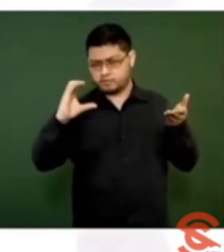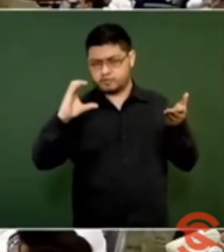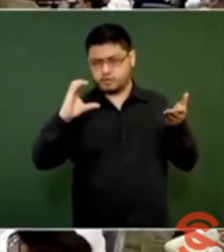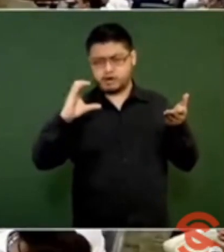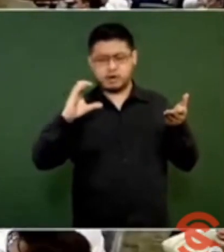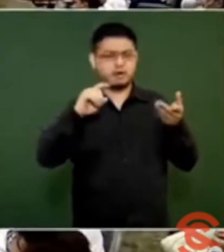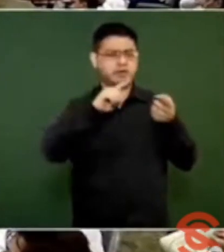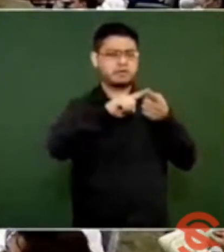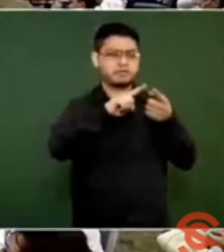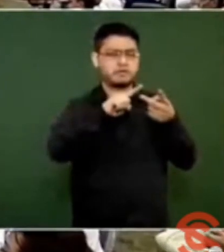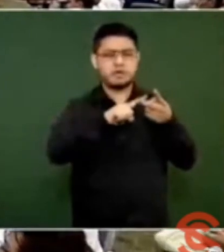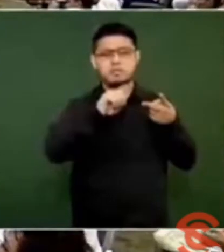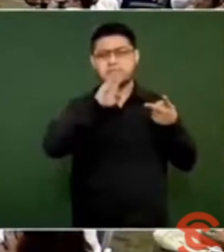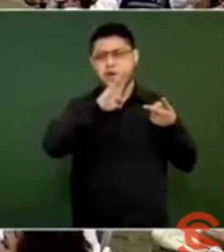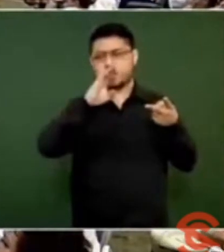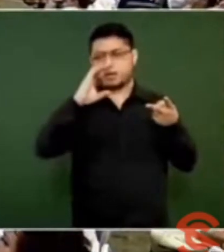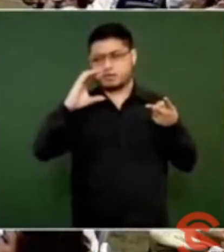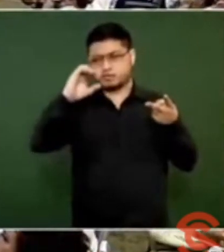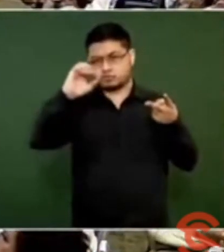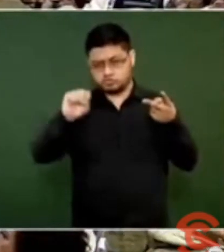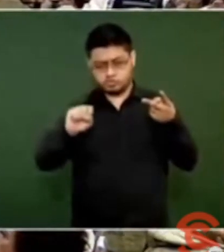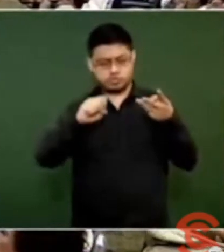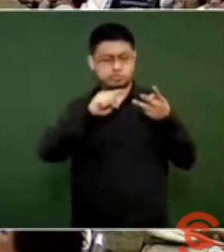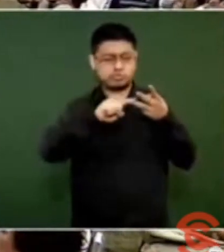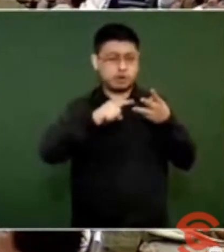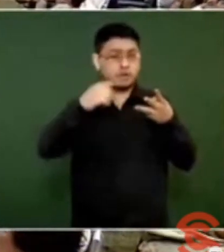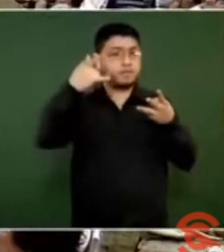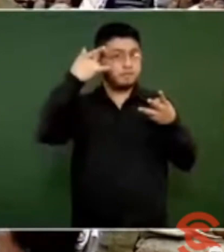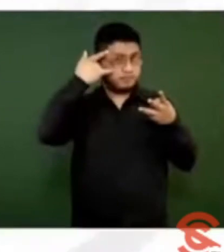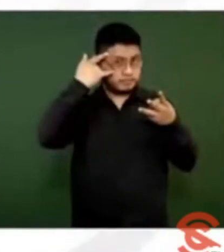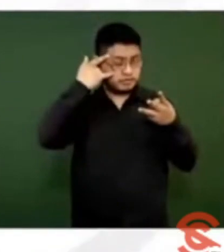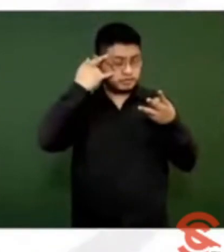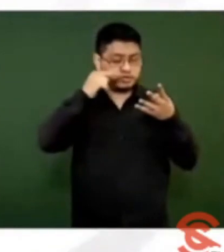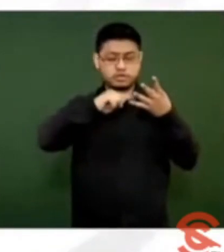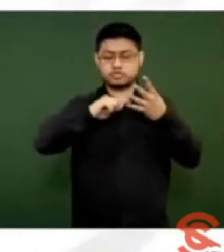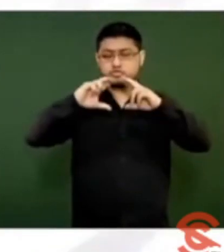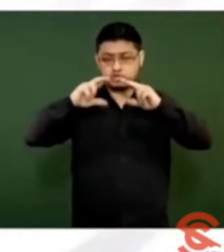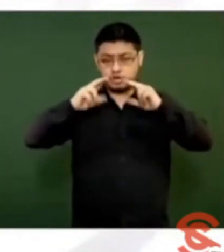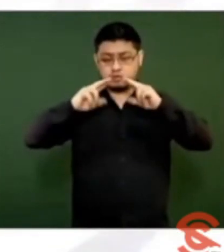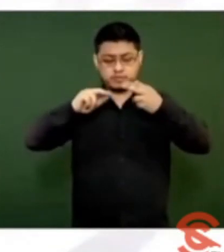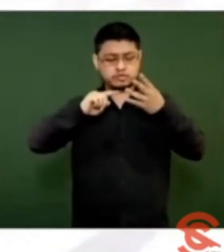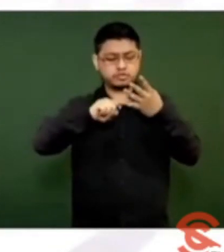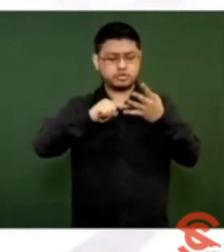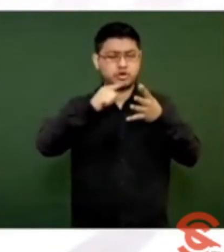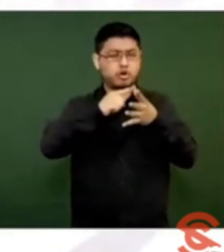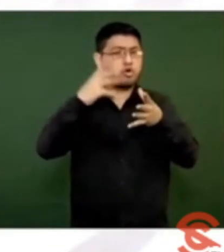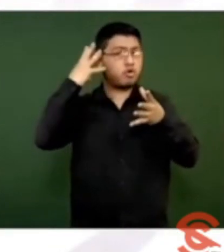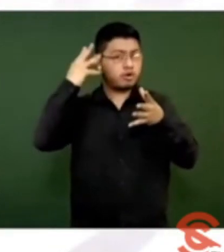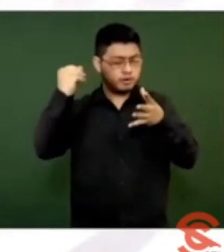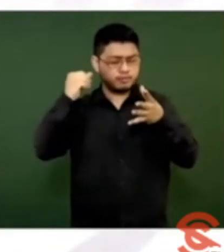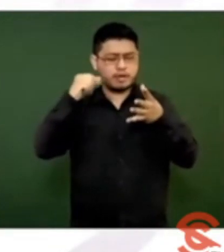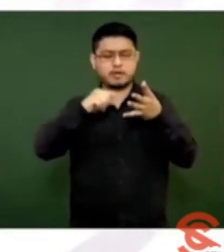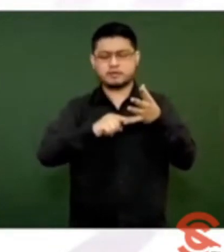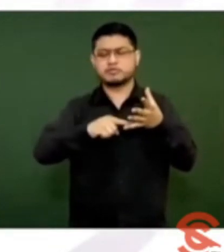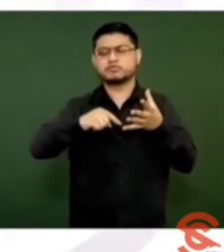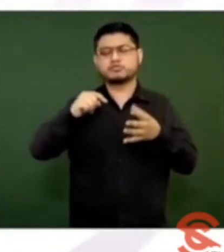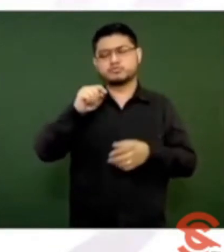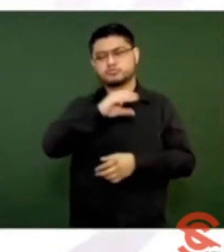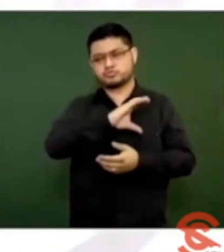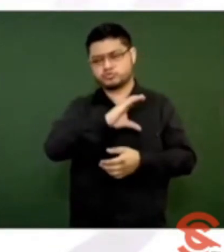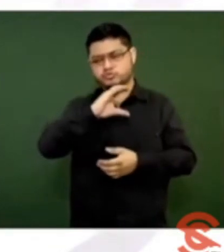Baja California Sur, Campeche, Chiapas, Colima, Ciudad de México,